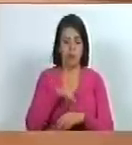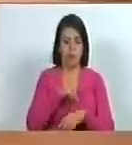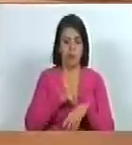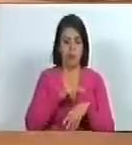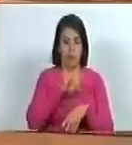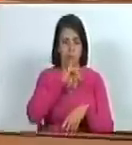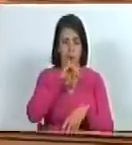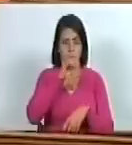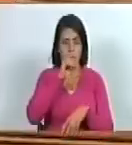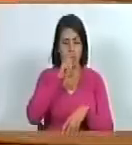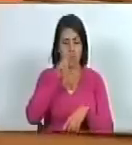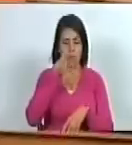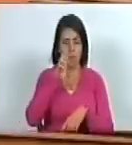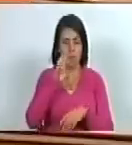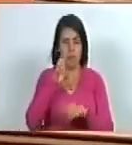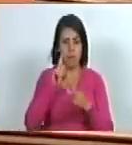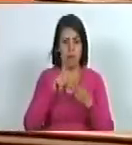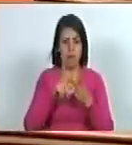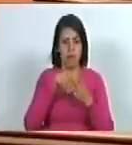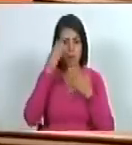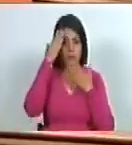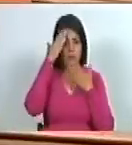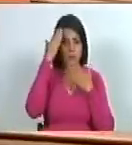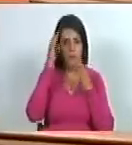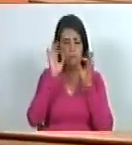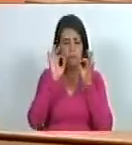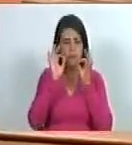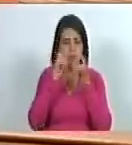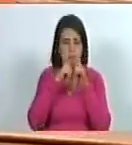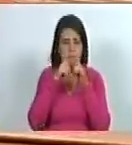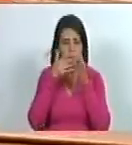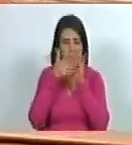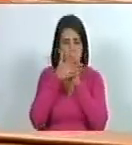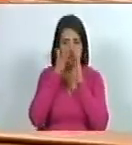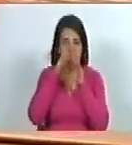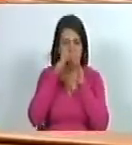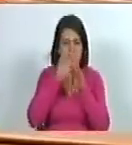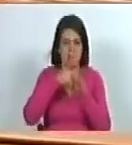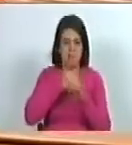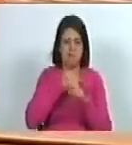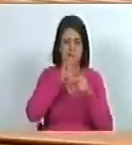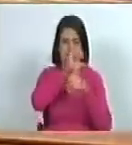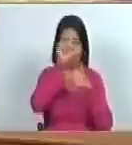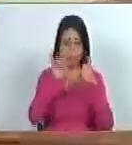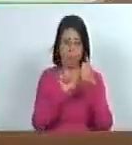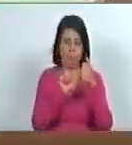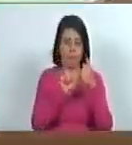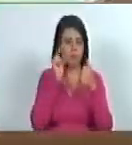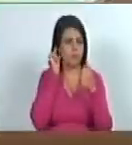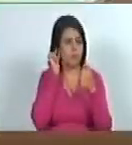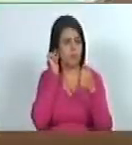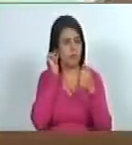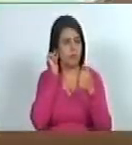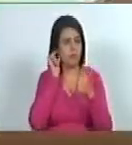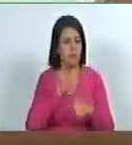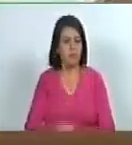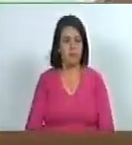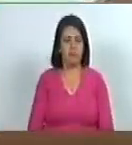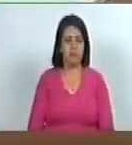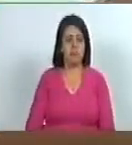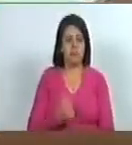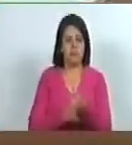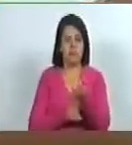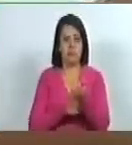Jorge Rodríguez un saludo muy especial a nuestra segunda vicepresidenta la querida